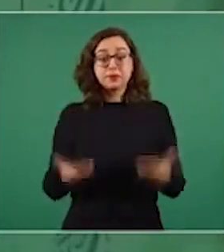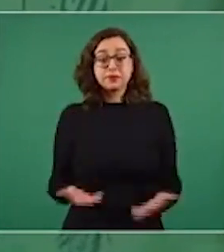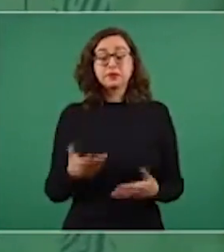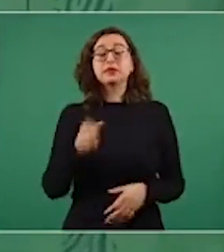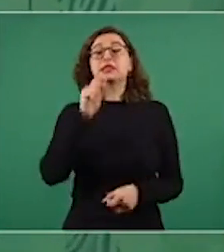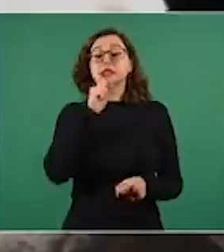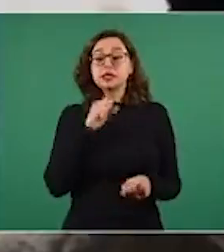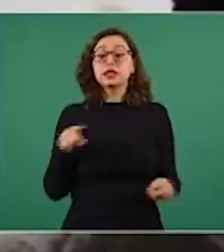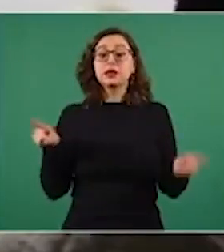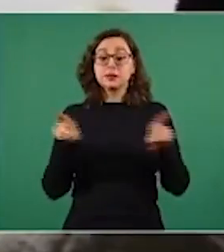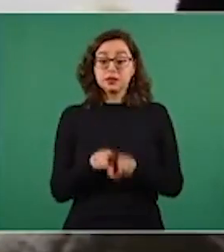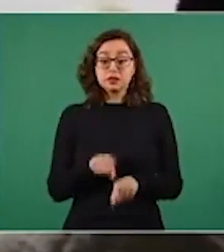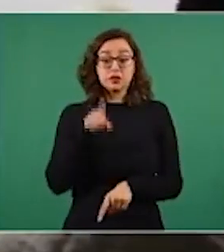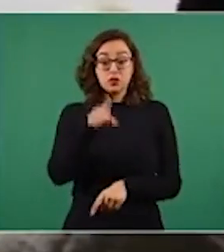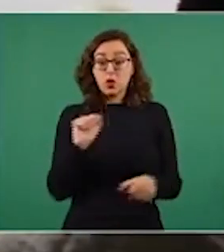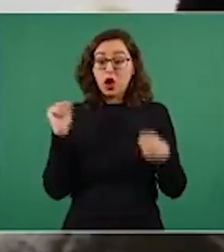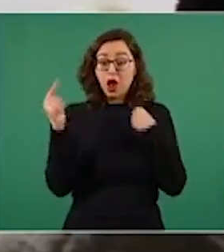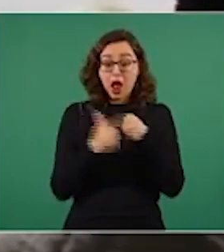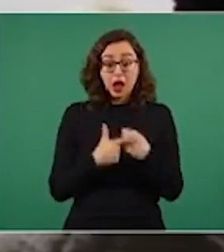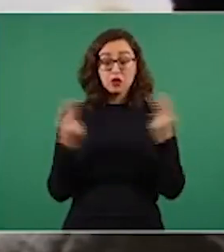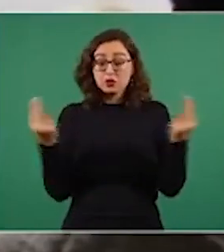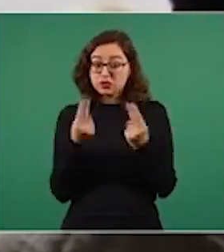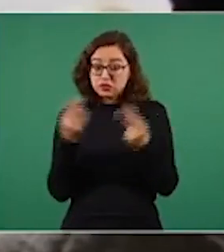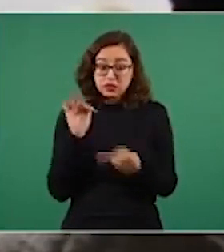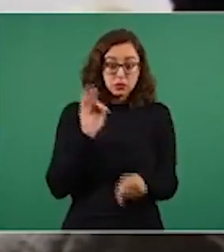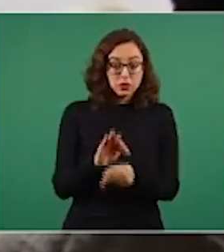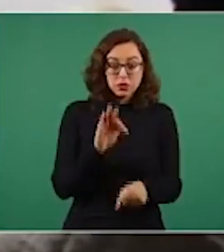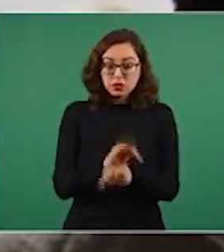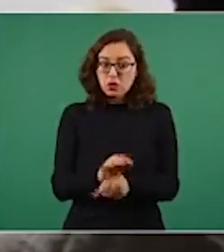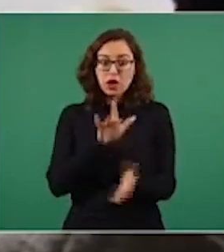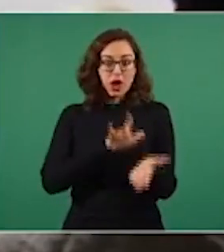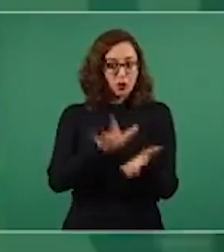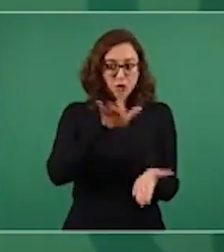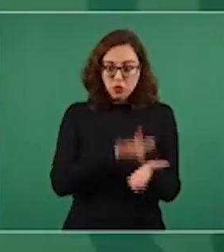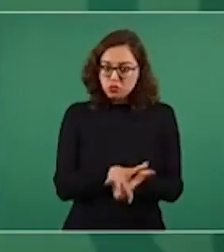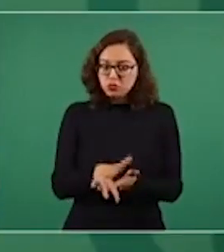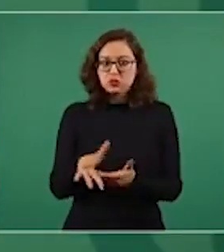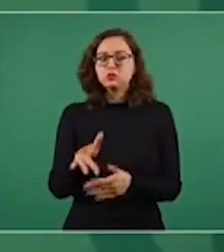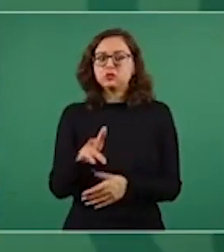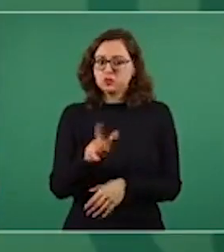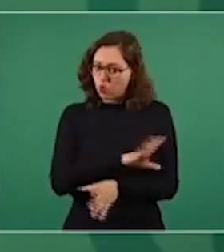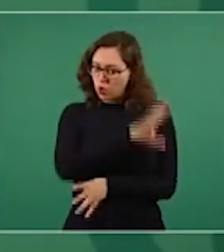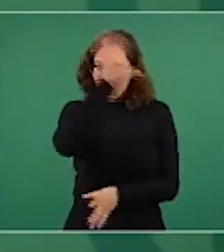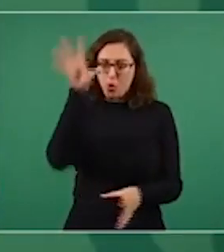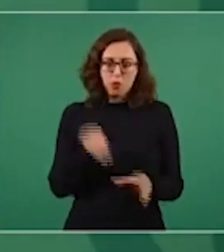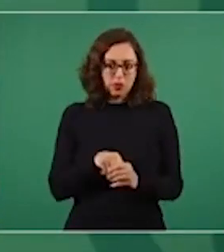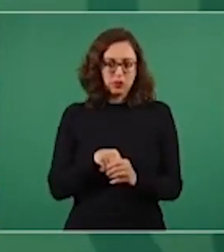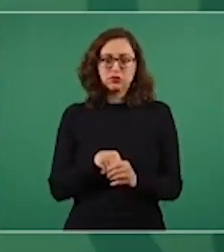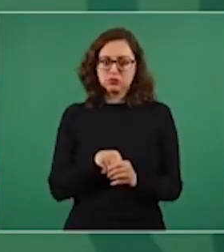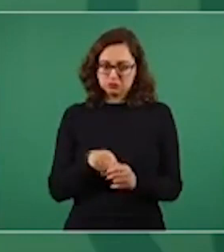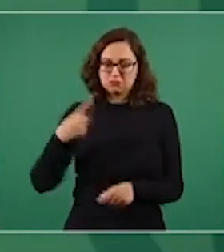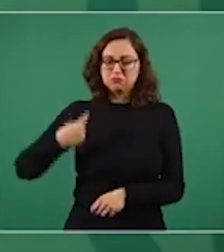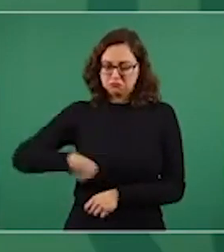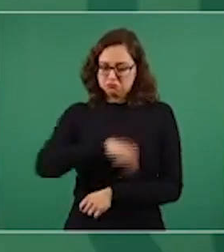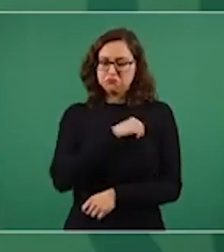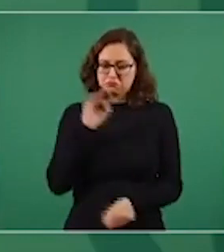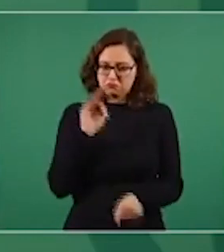todo todo el apoyo toda la protección todo lo que ustedes necesiten